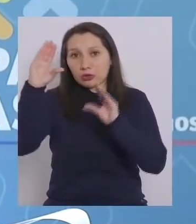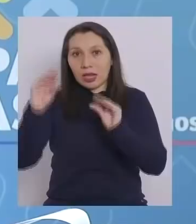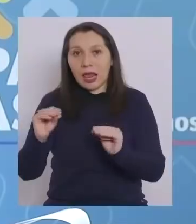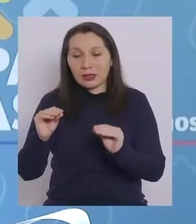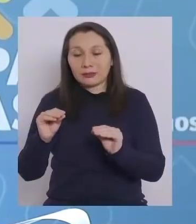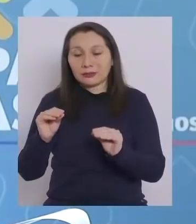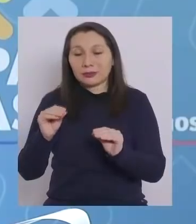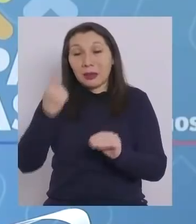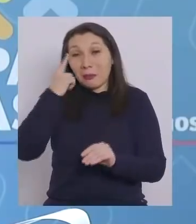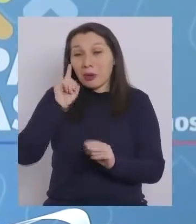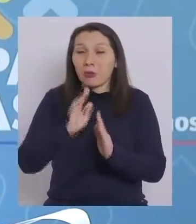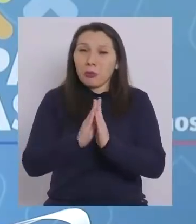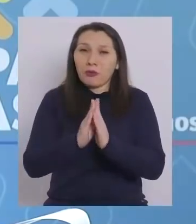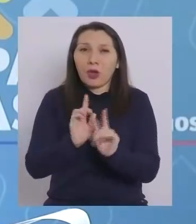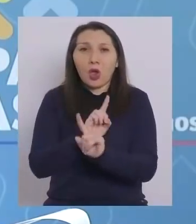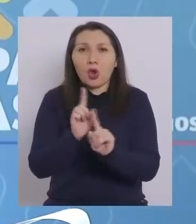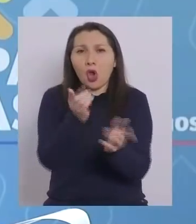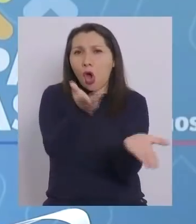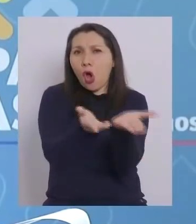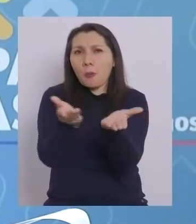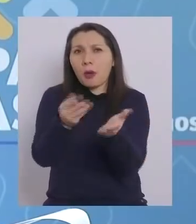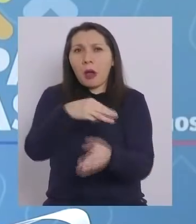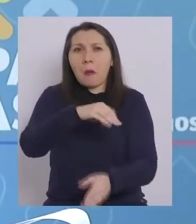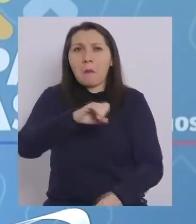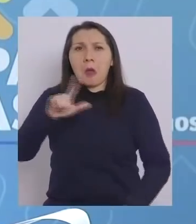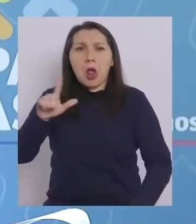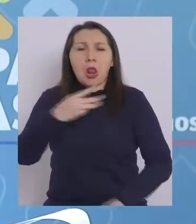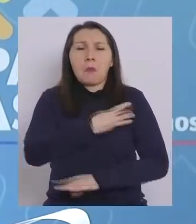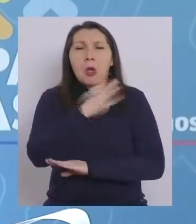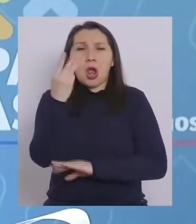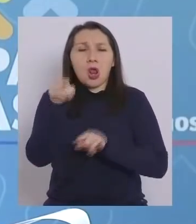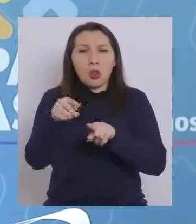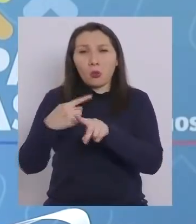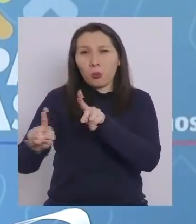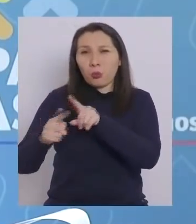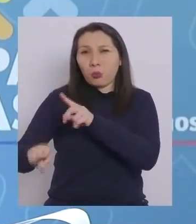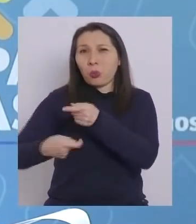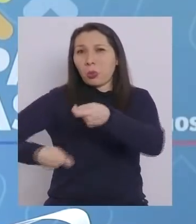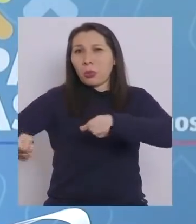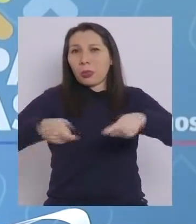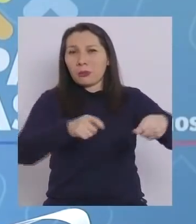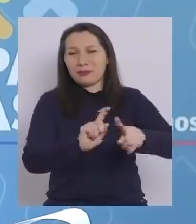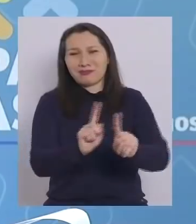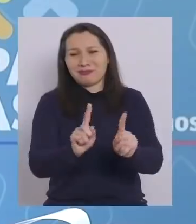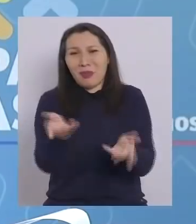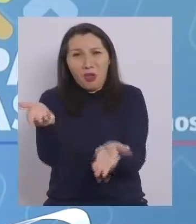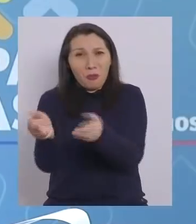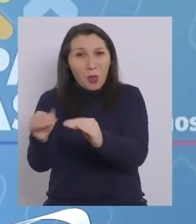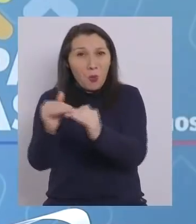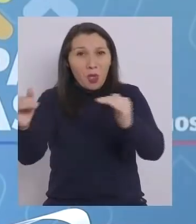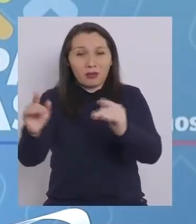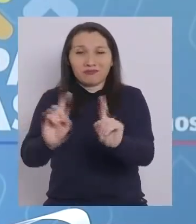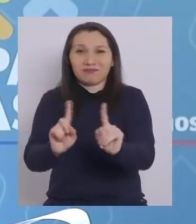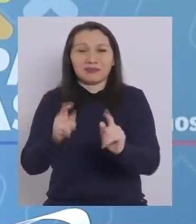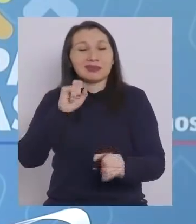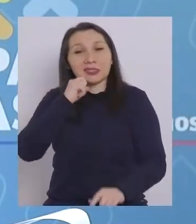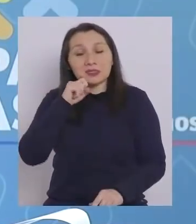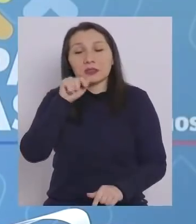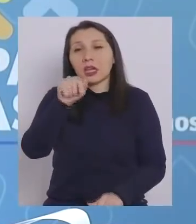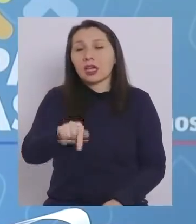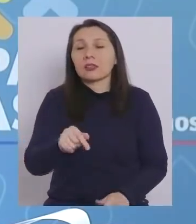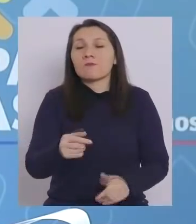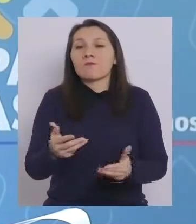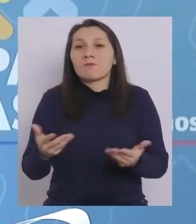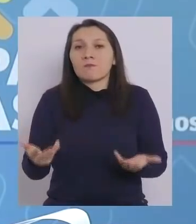noche. Pero por favor no hagan comparaciones con los malls o con los otros tipos de comercios. Porque no se trata de aquí